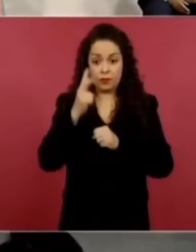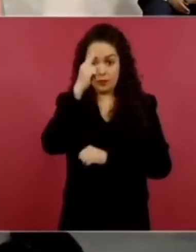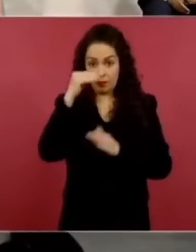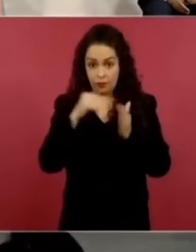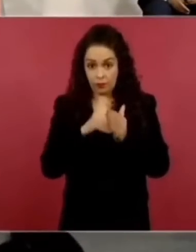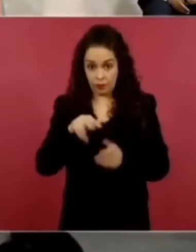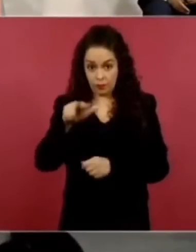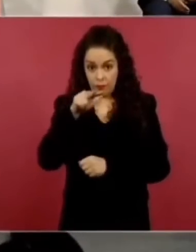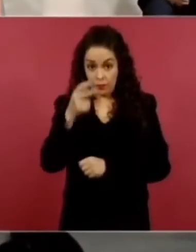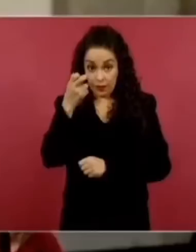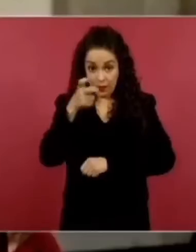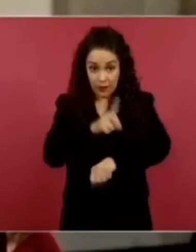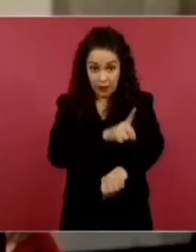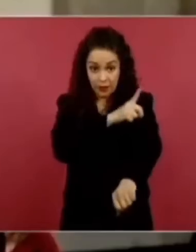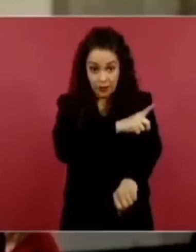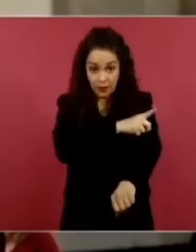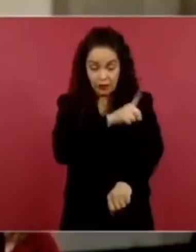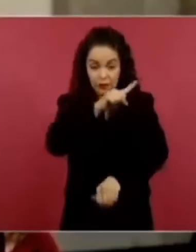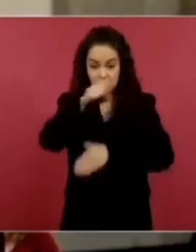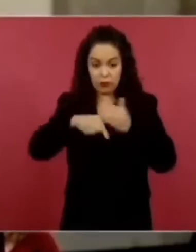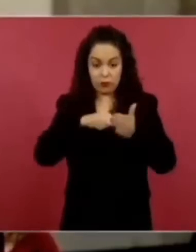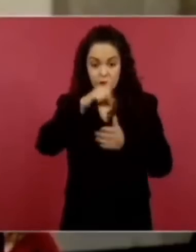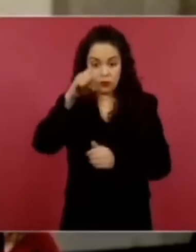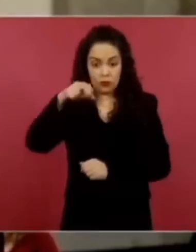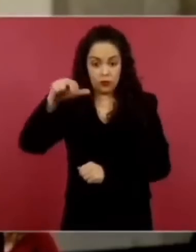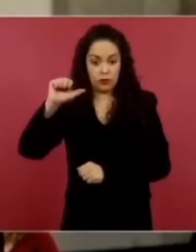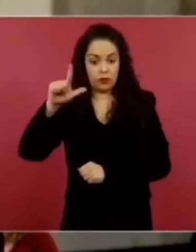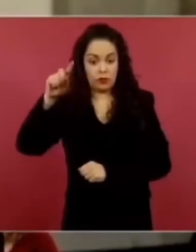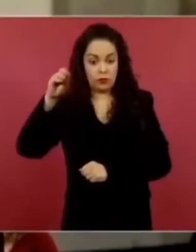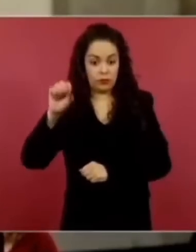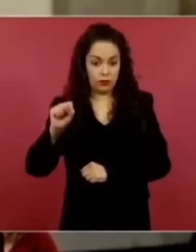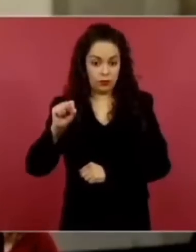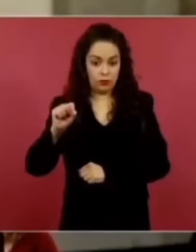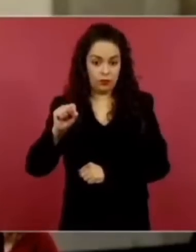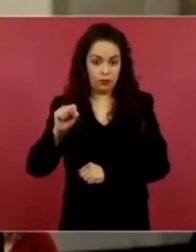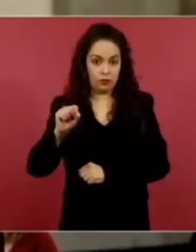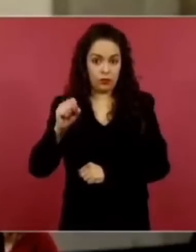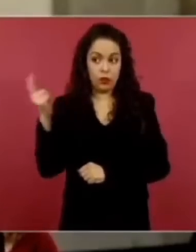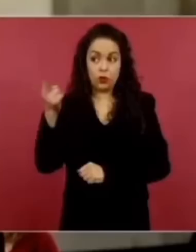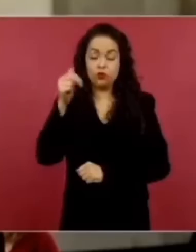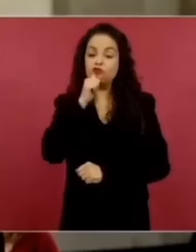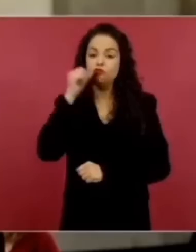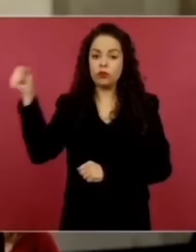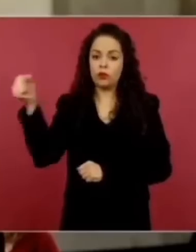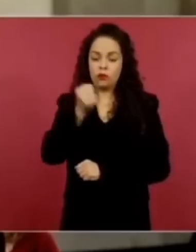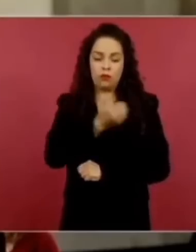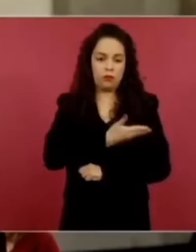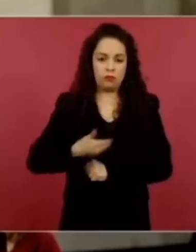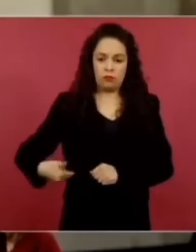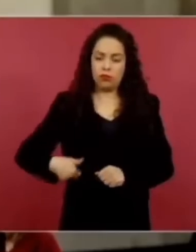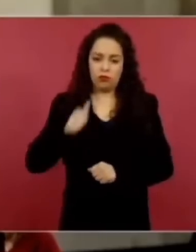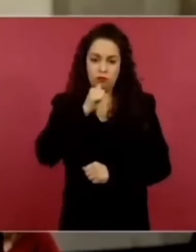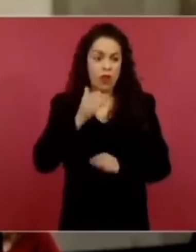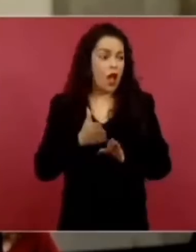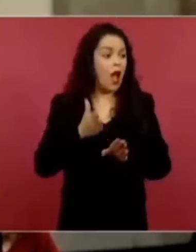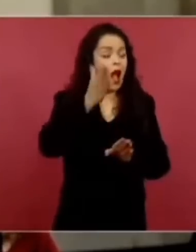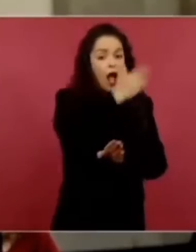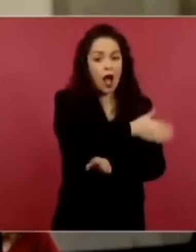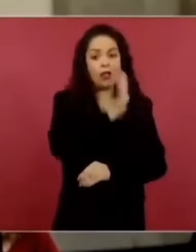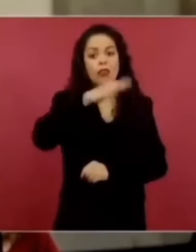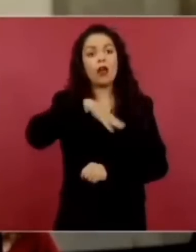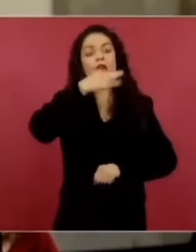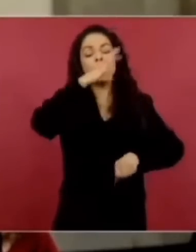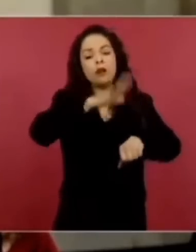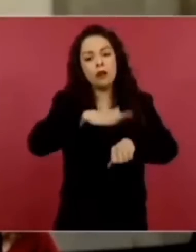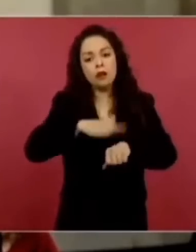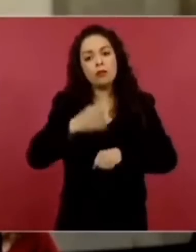la situación de la zona Altos, es decir, desde antes de que iniciara su sexenio. Y quisiéramos saber cuál